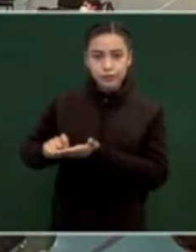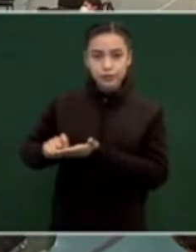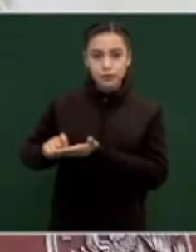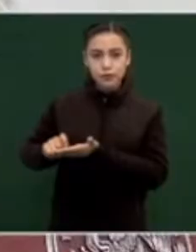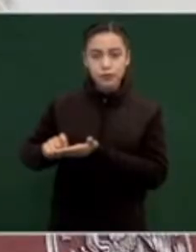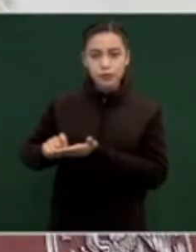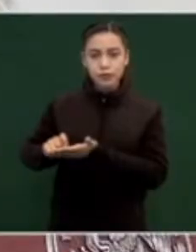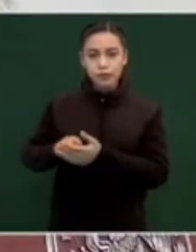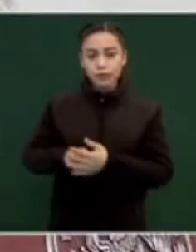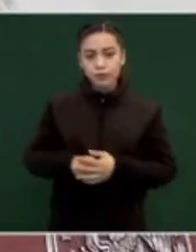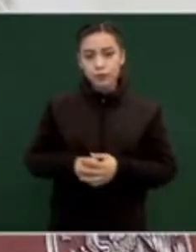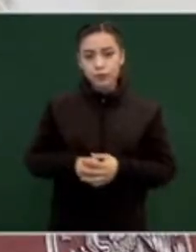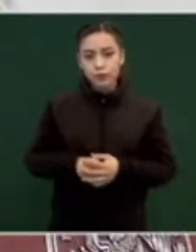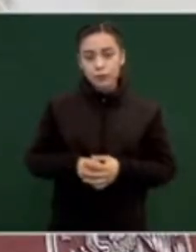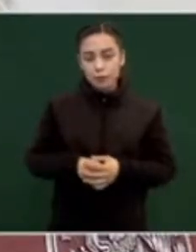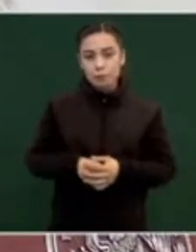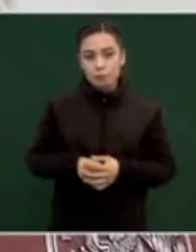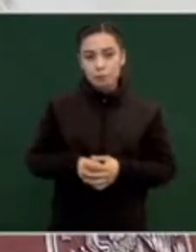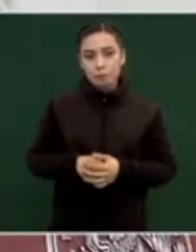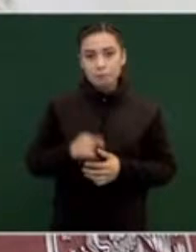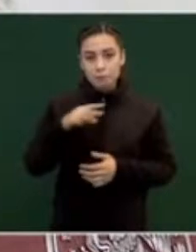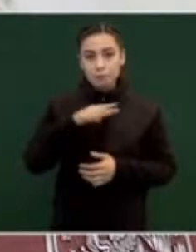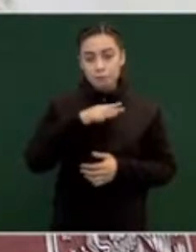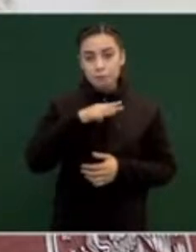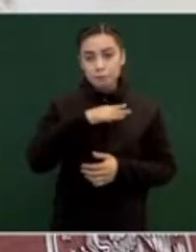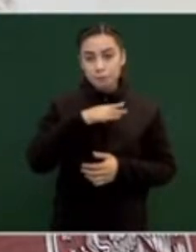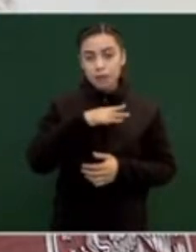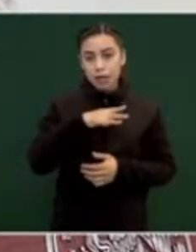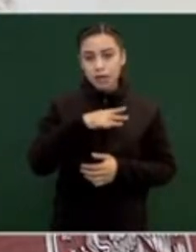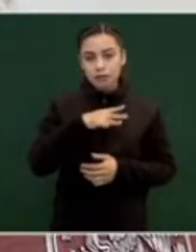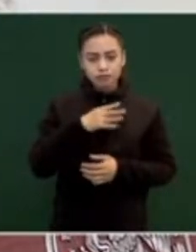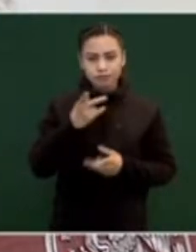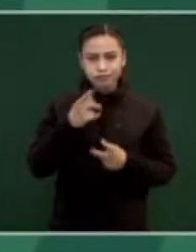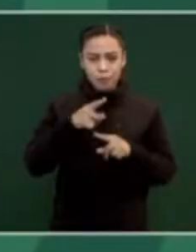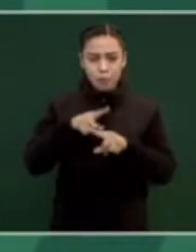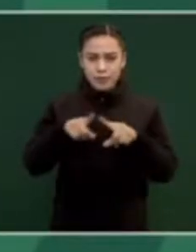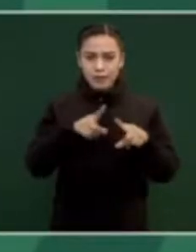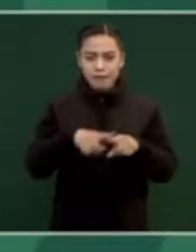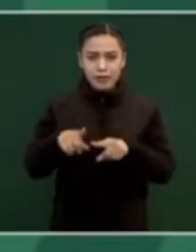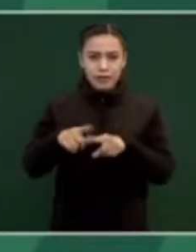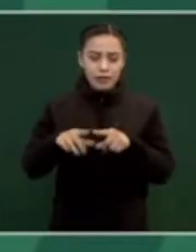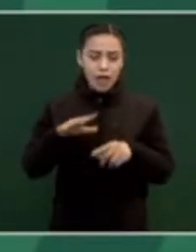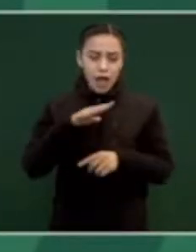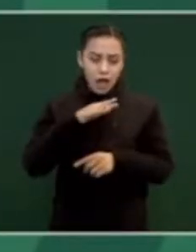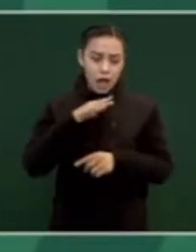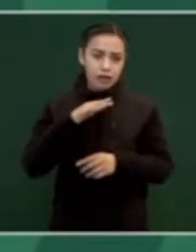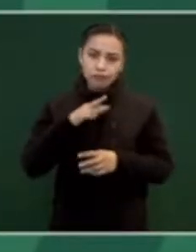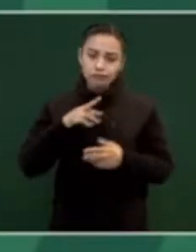Hay varios que están en redes sociales, que no los conozco,